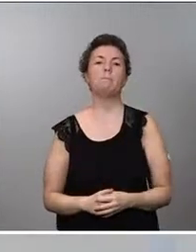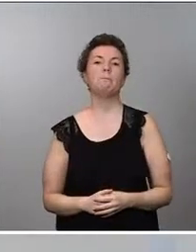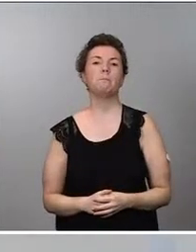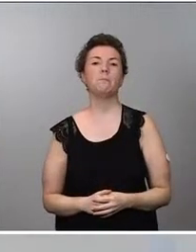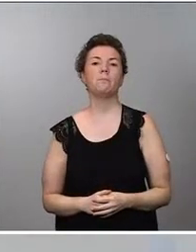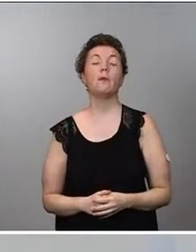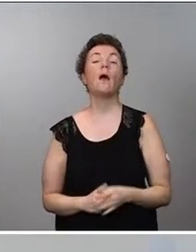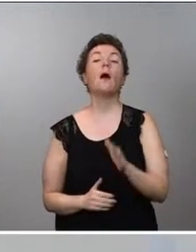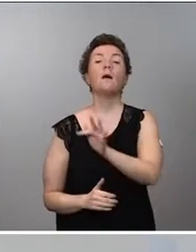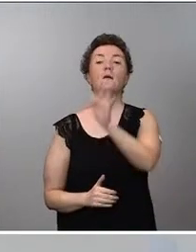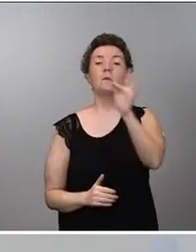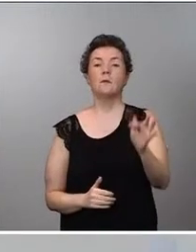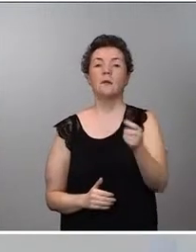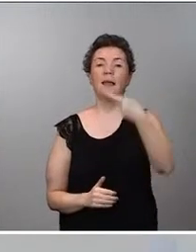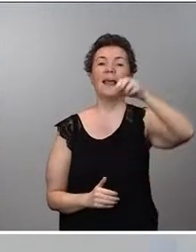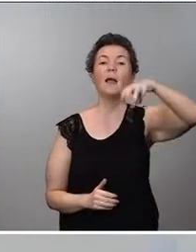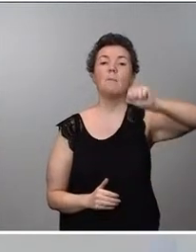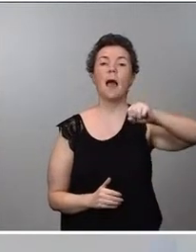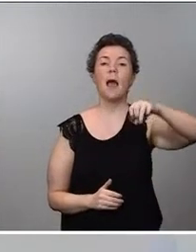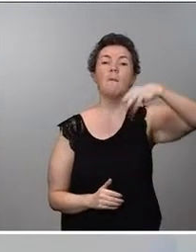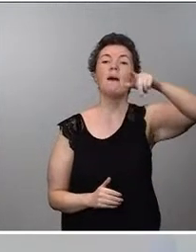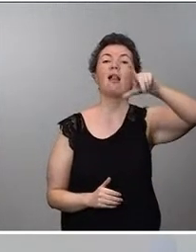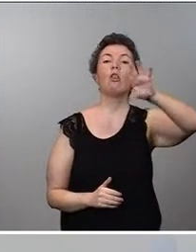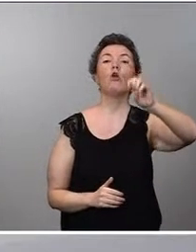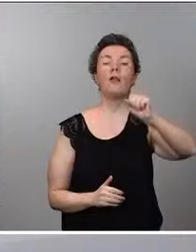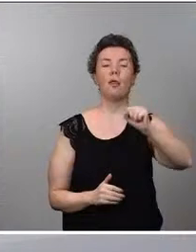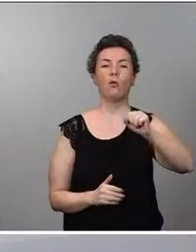turno ahora de Gema Maldonado de iSanidad.